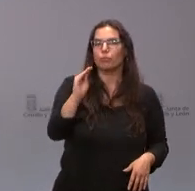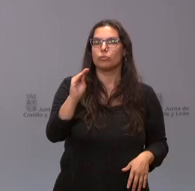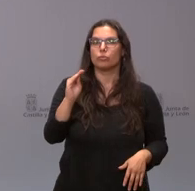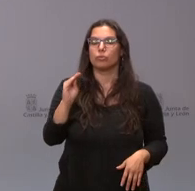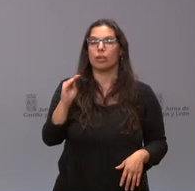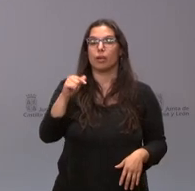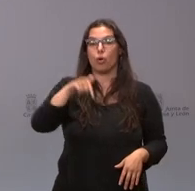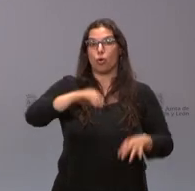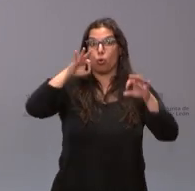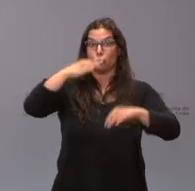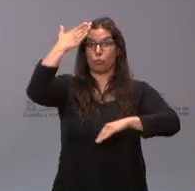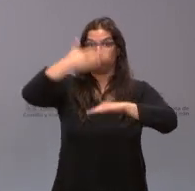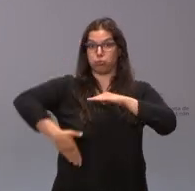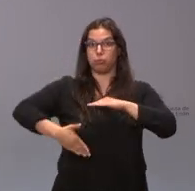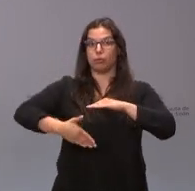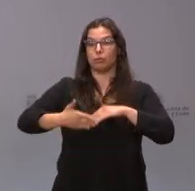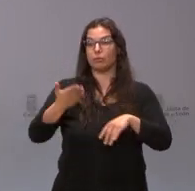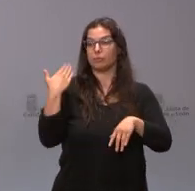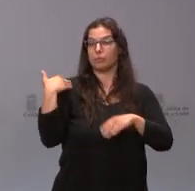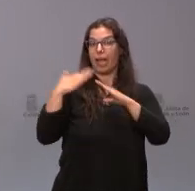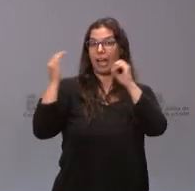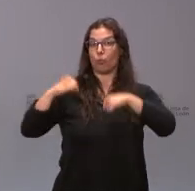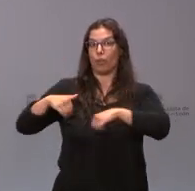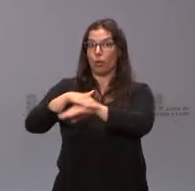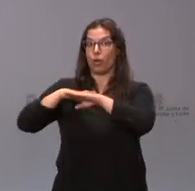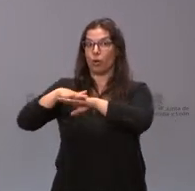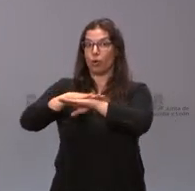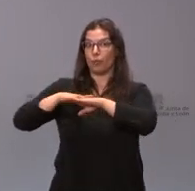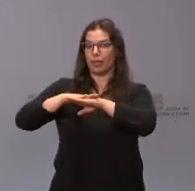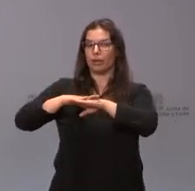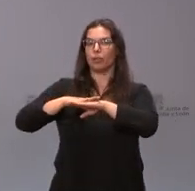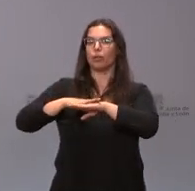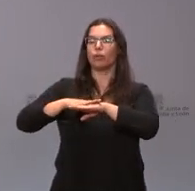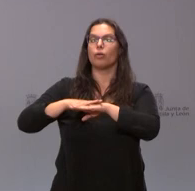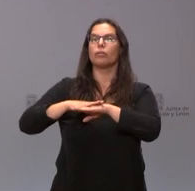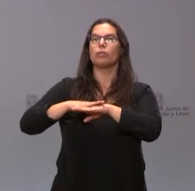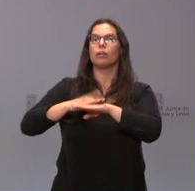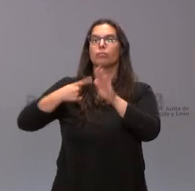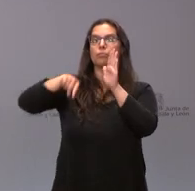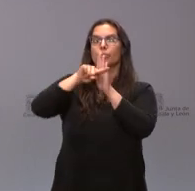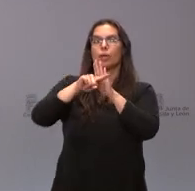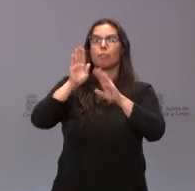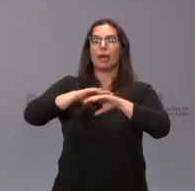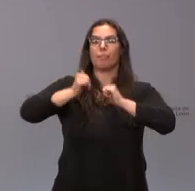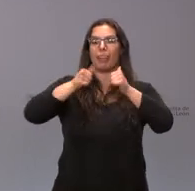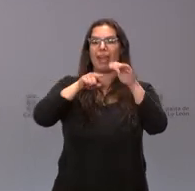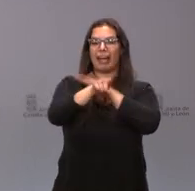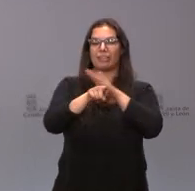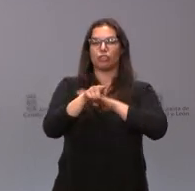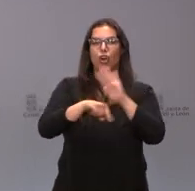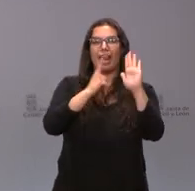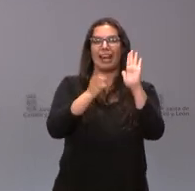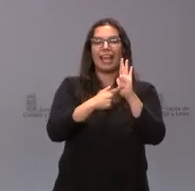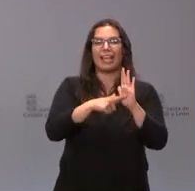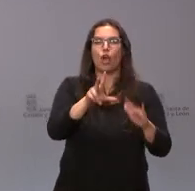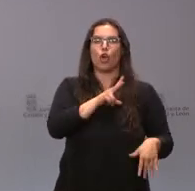el plazo que pusieron en el acuerdo de gobierno para iniciar la tramitación de la ley de concordia que